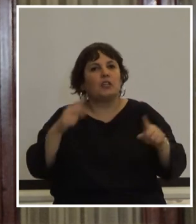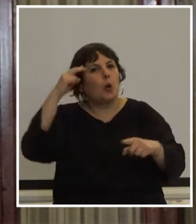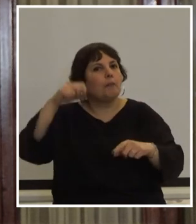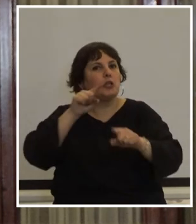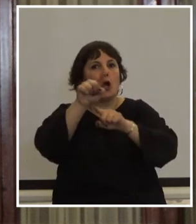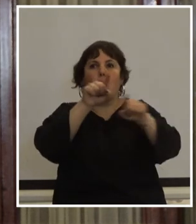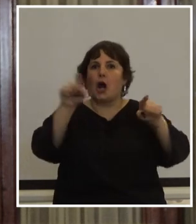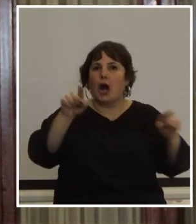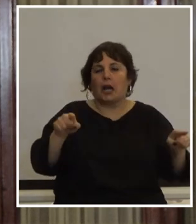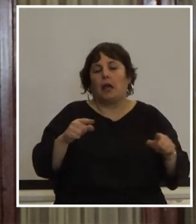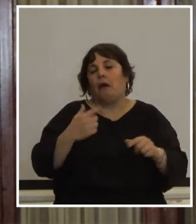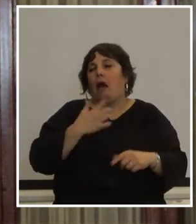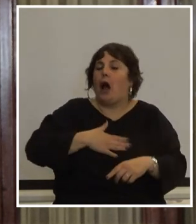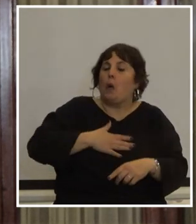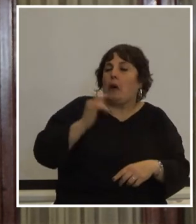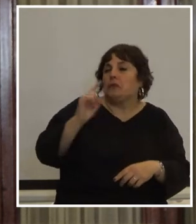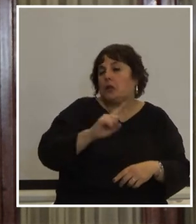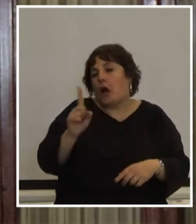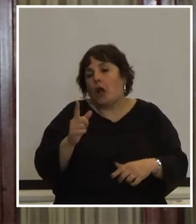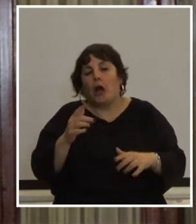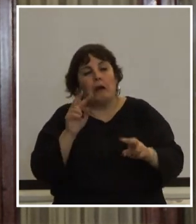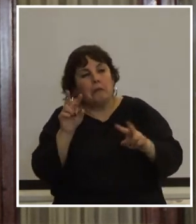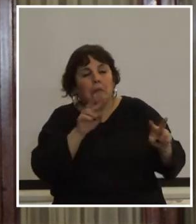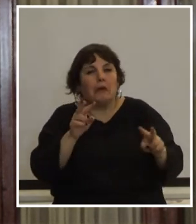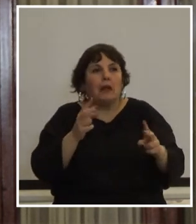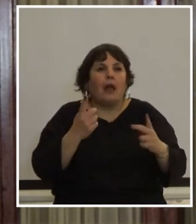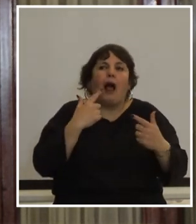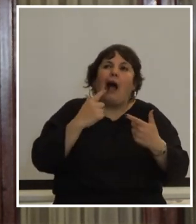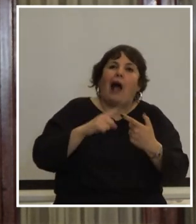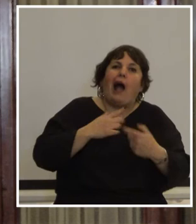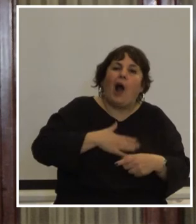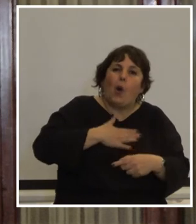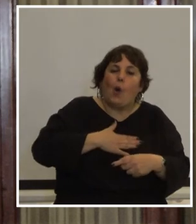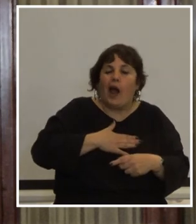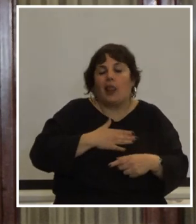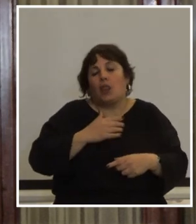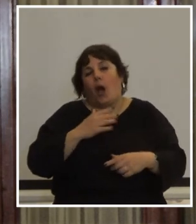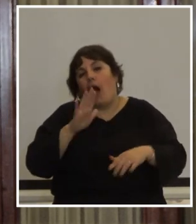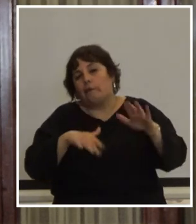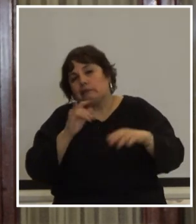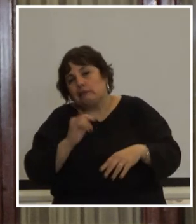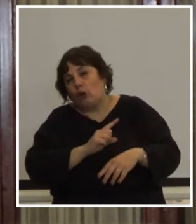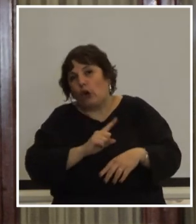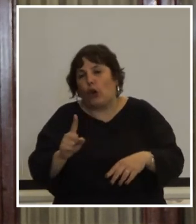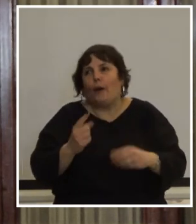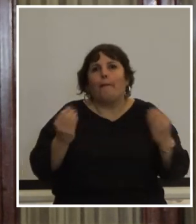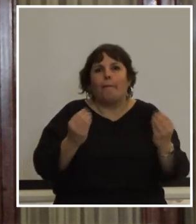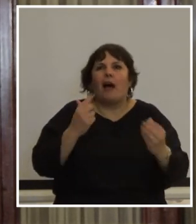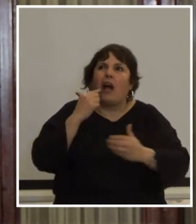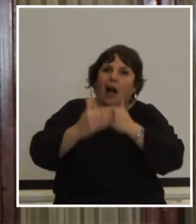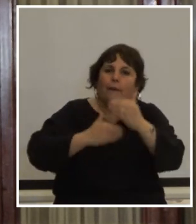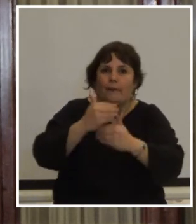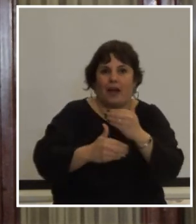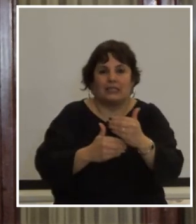que pueden discrepar la mayor parte de las veces y ponerse de acuerdo la menor parte de las veces para avances